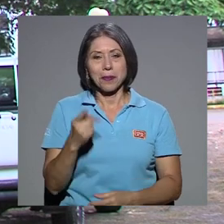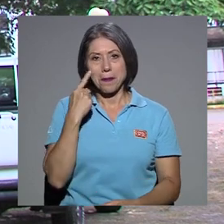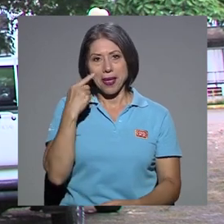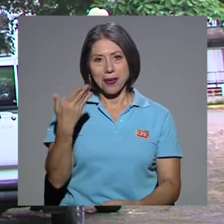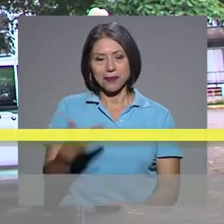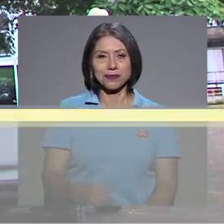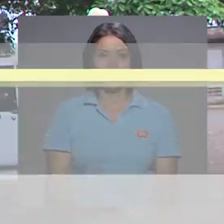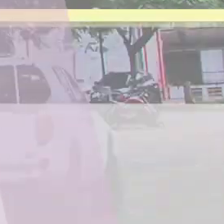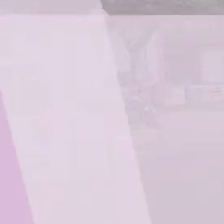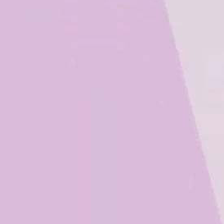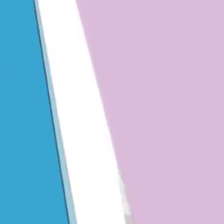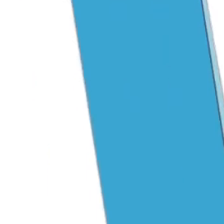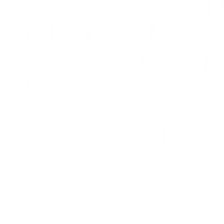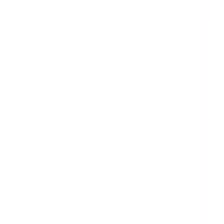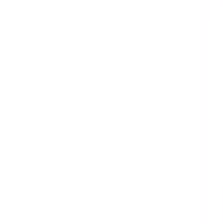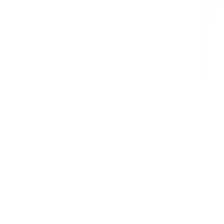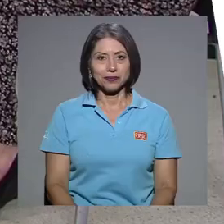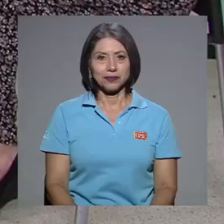Veamos.